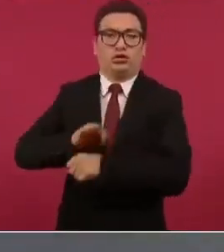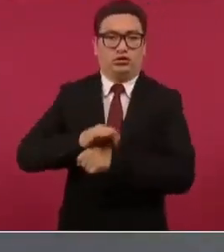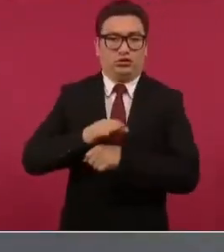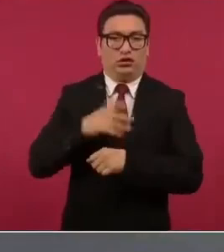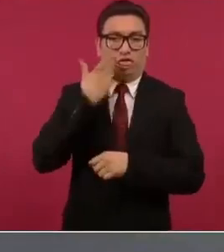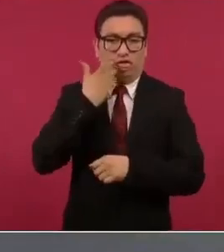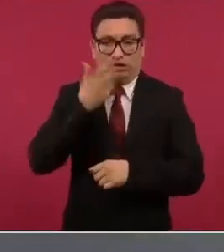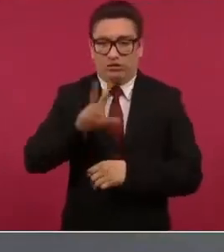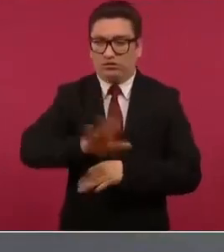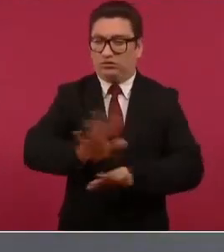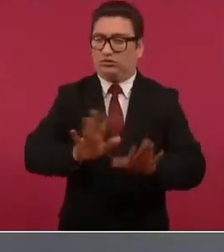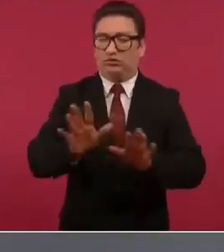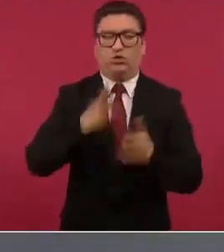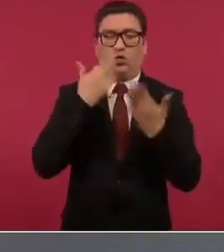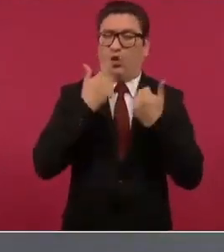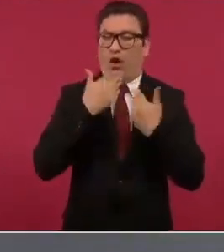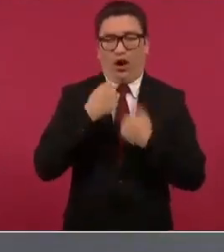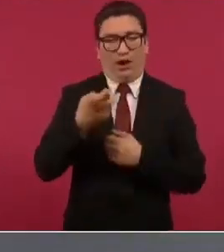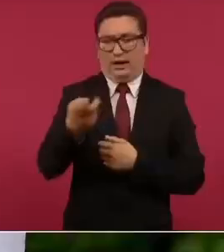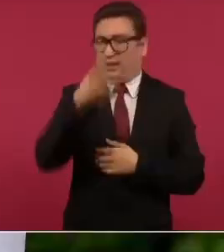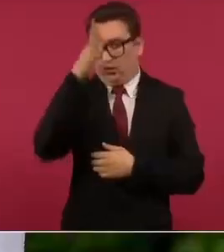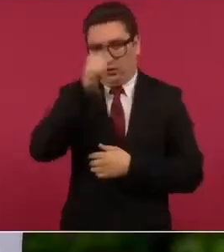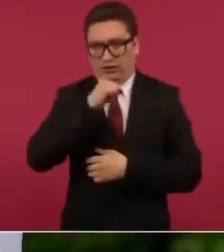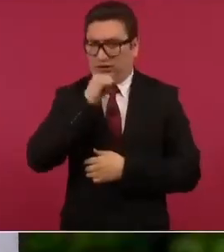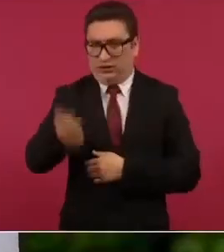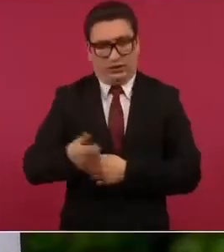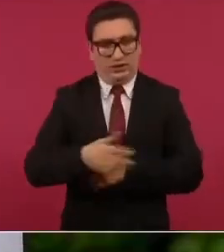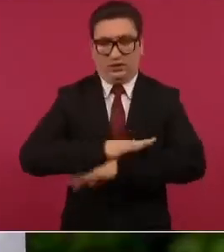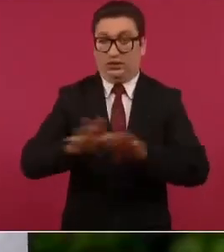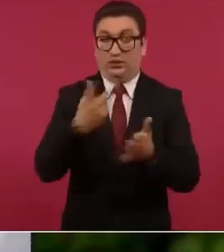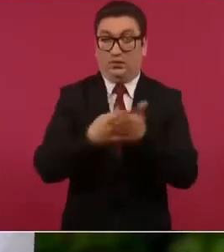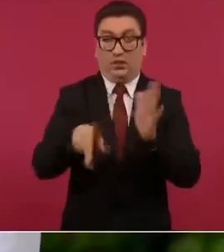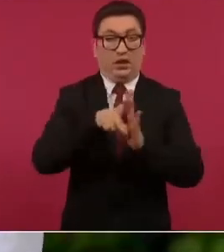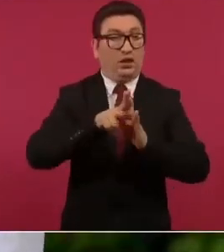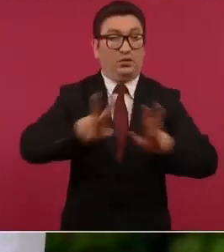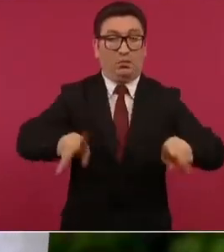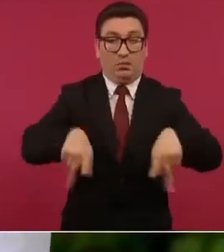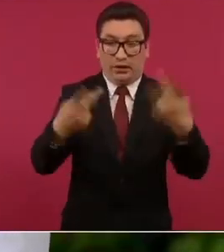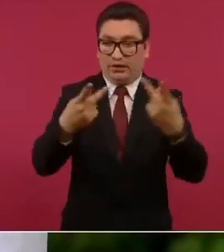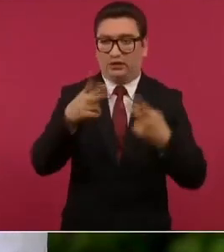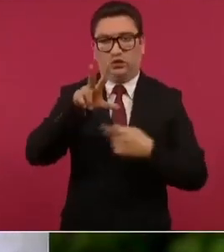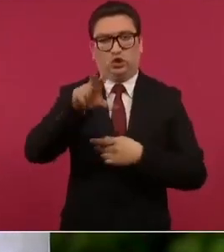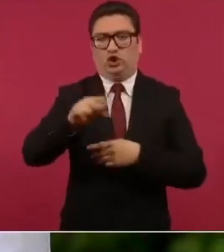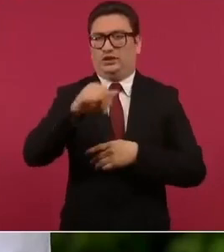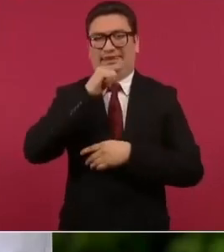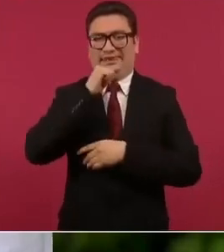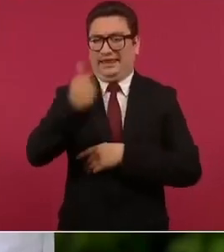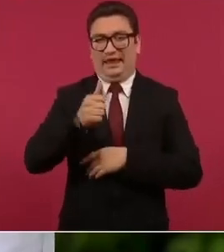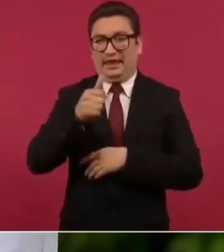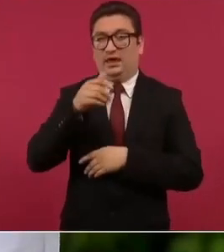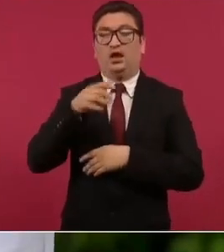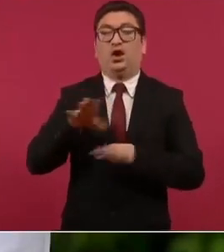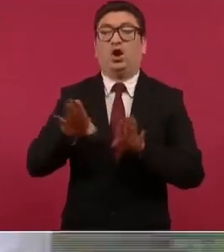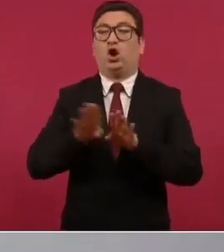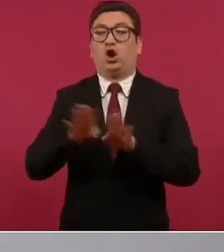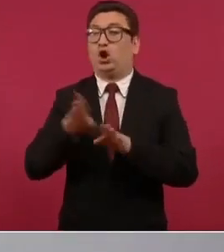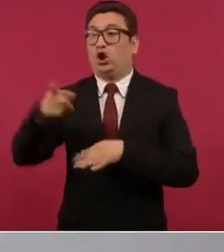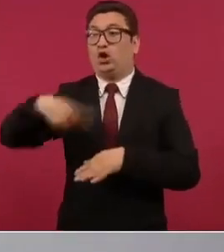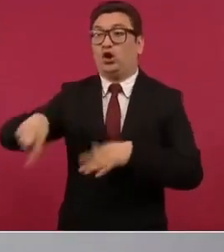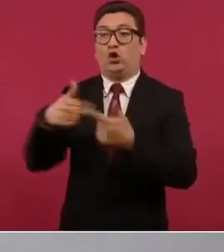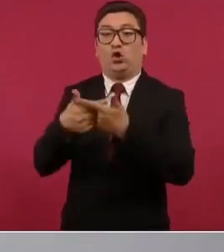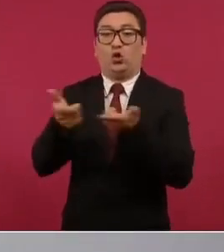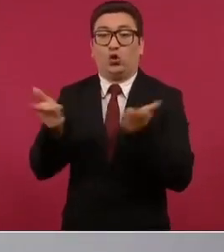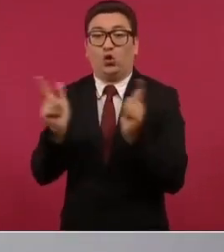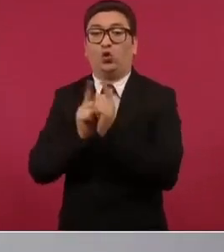acuerdos de ese tipo ni se venden plazas ni se hace ningún acuerdo con ningún